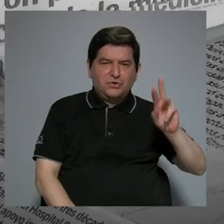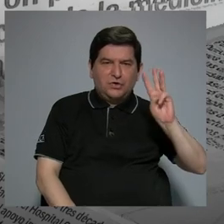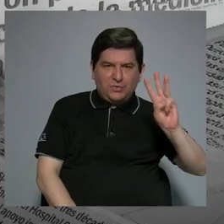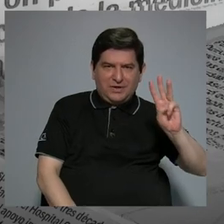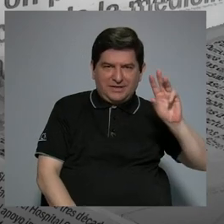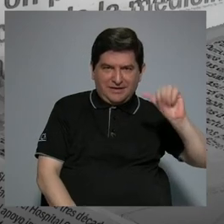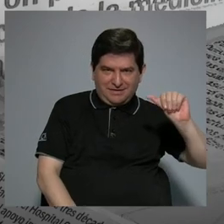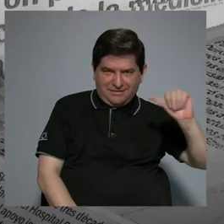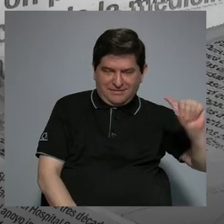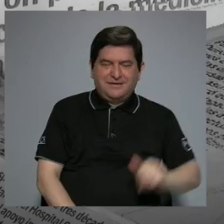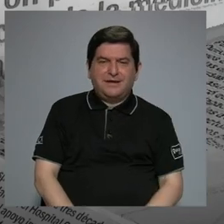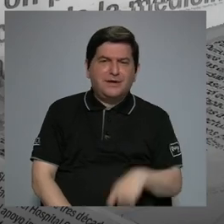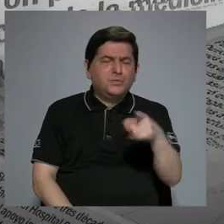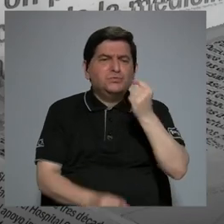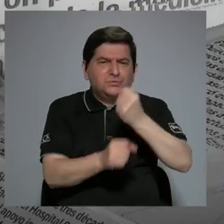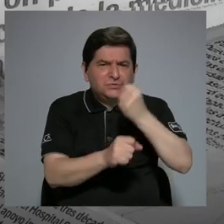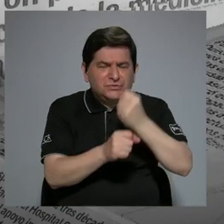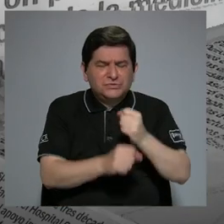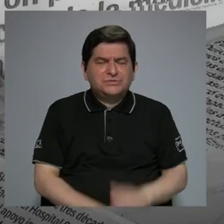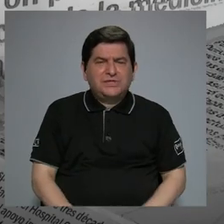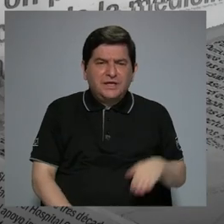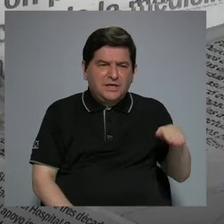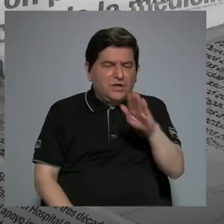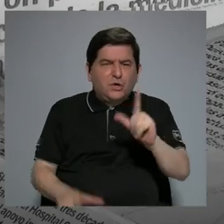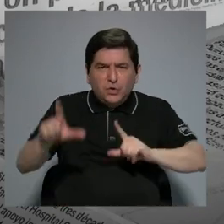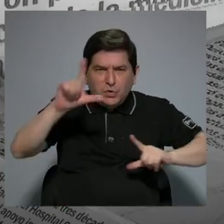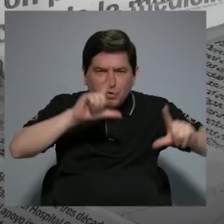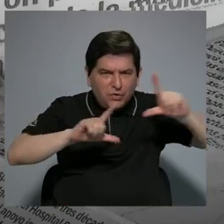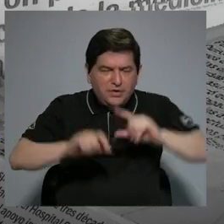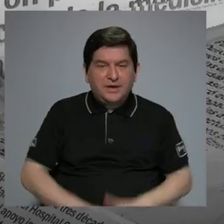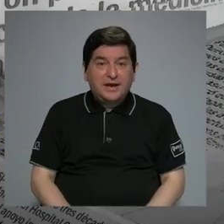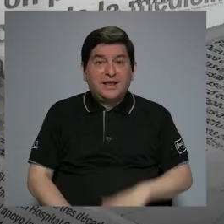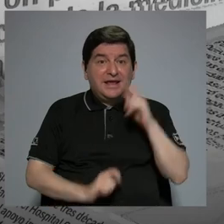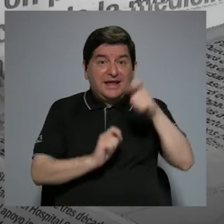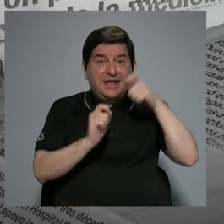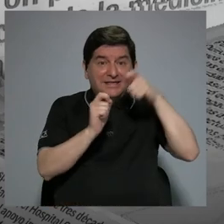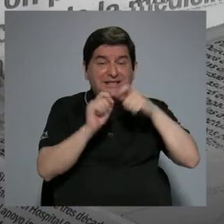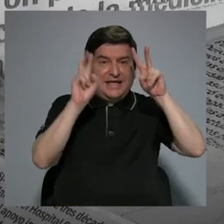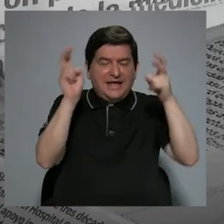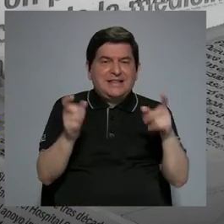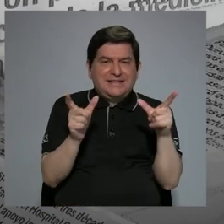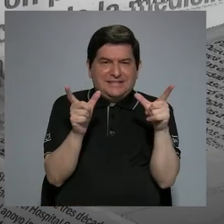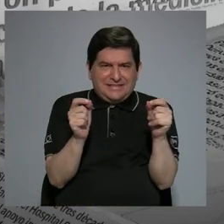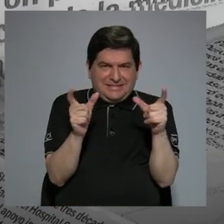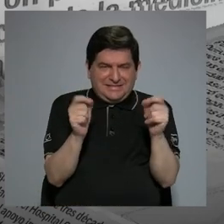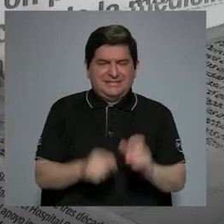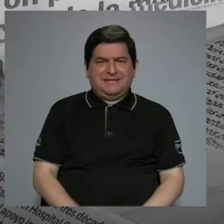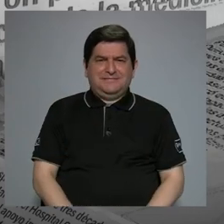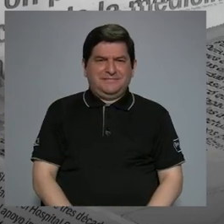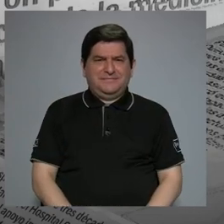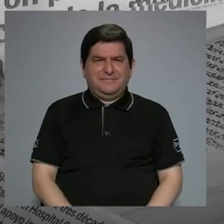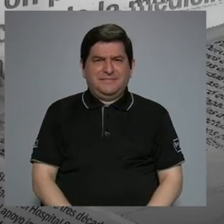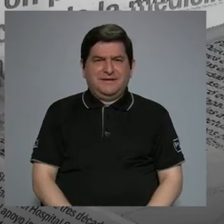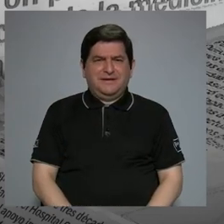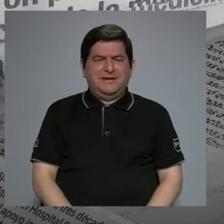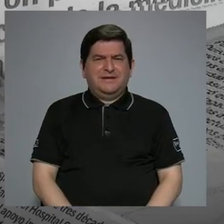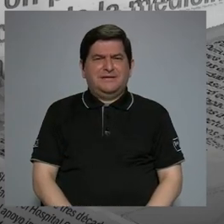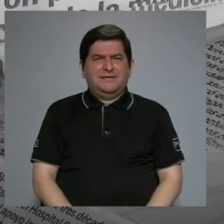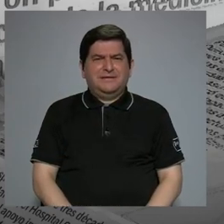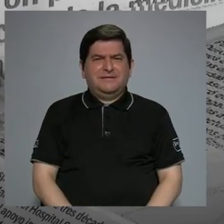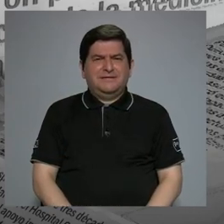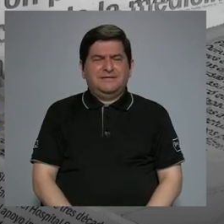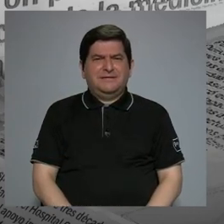que ha venido trabajando con ratones de laboratorio, específicamente en el tema del cáncer, ¿cuáles son los resultados